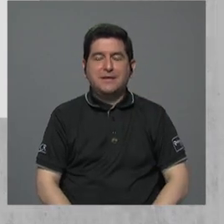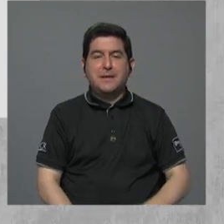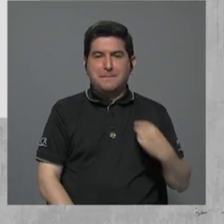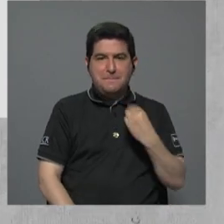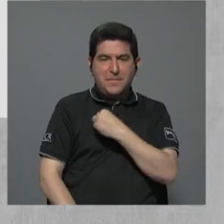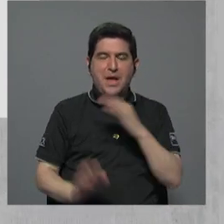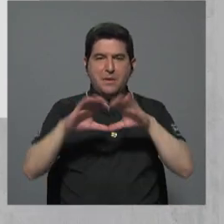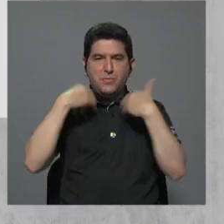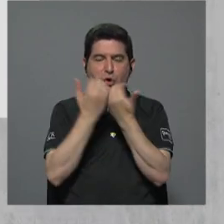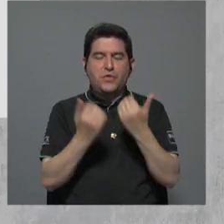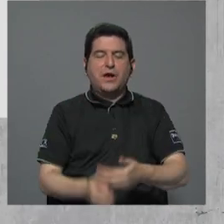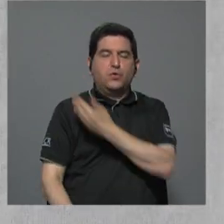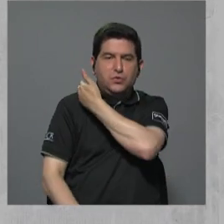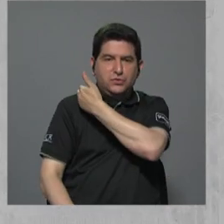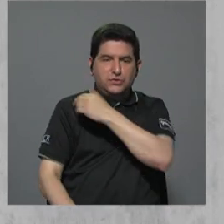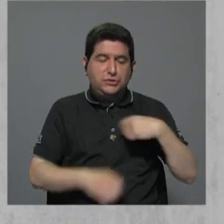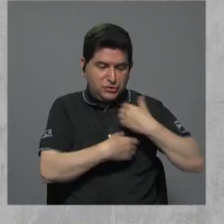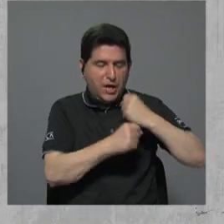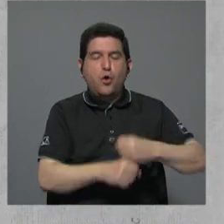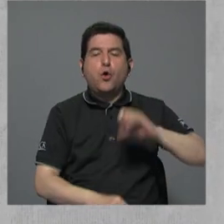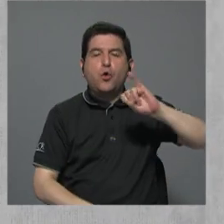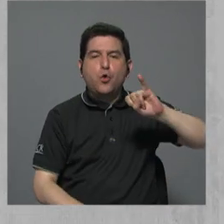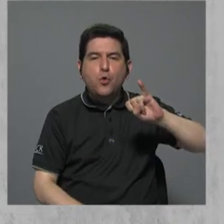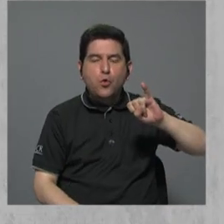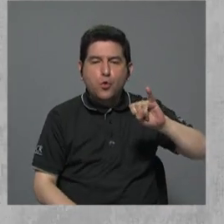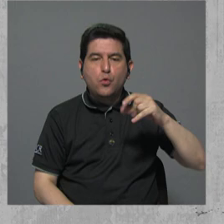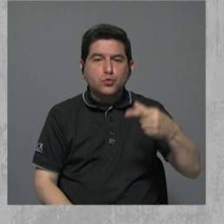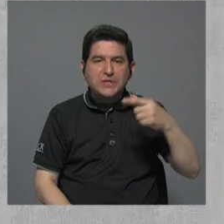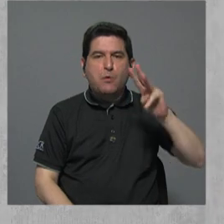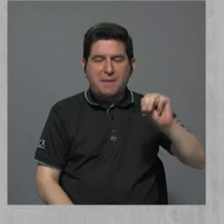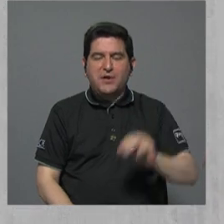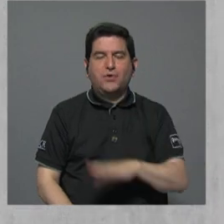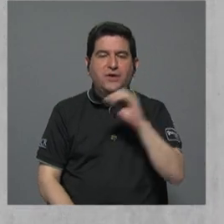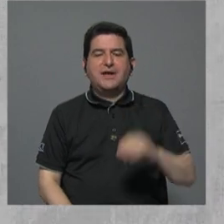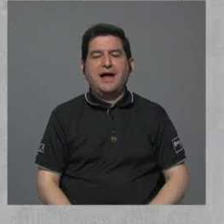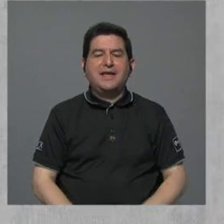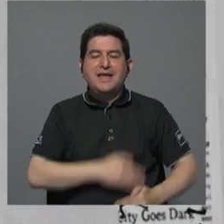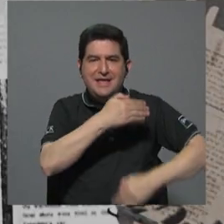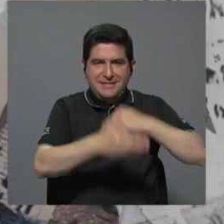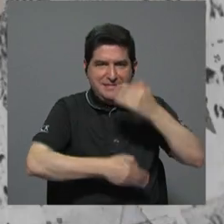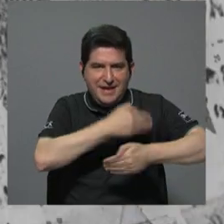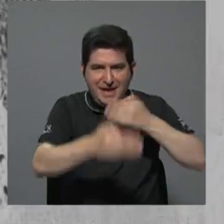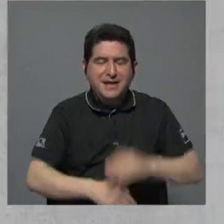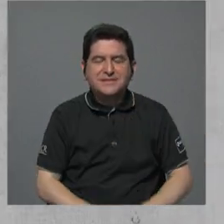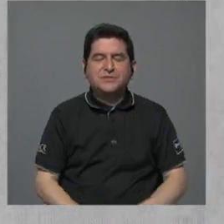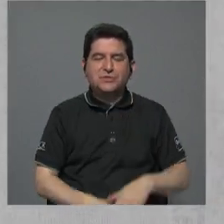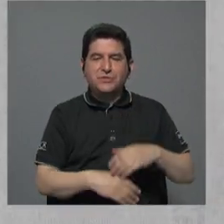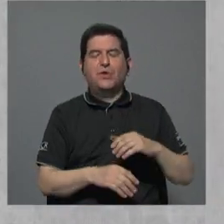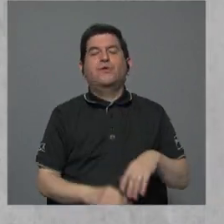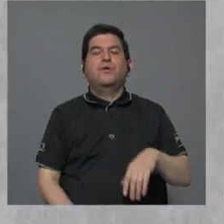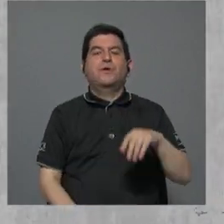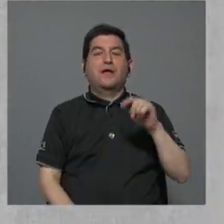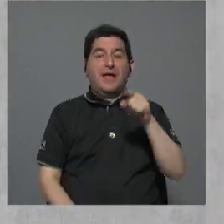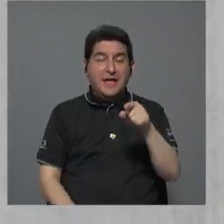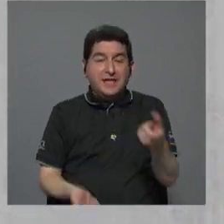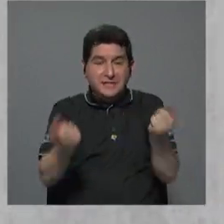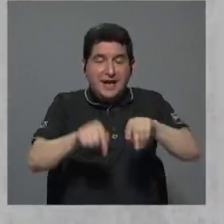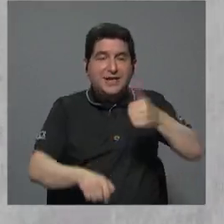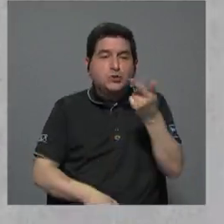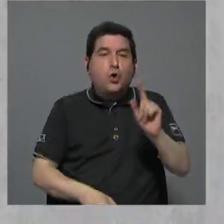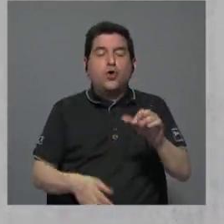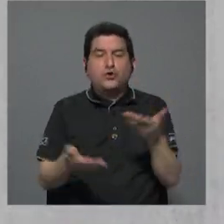del Consejo Municipal, Gustavo Mayorga. Y el director de la Unidad Técnica de Gestión Vial, Rosvin Suárez. A los 11 servidores